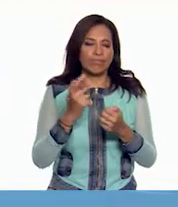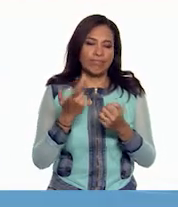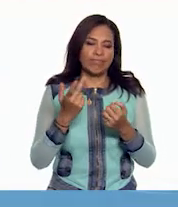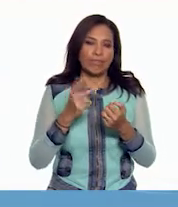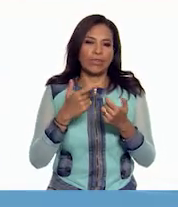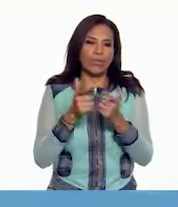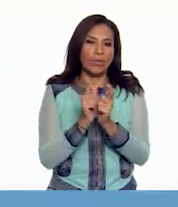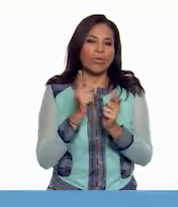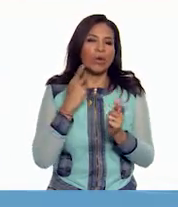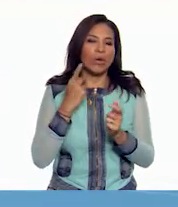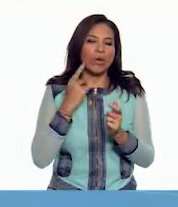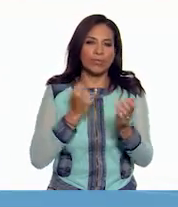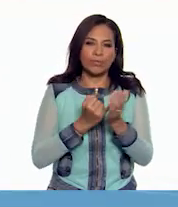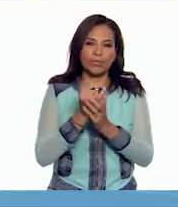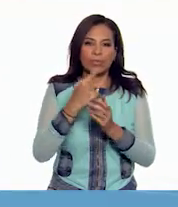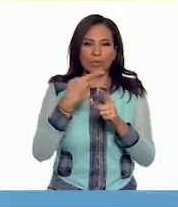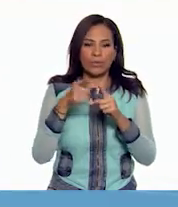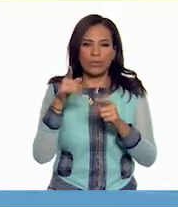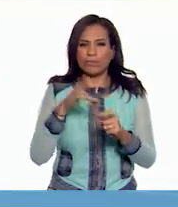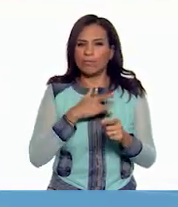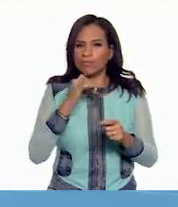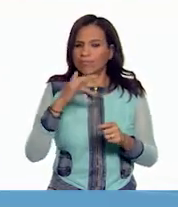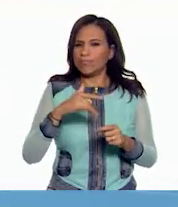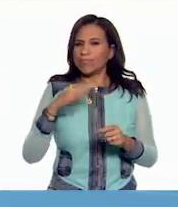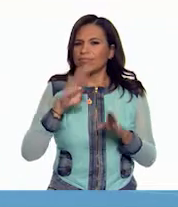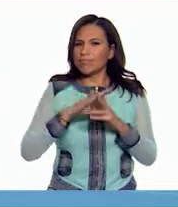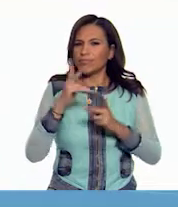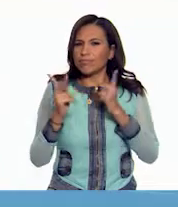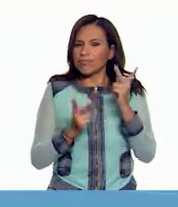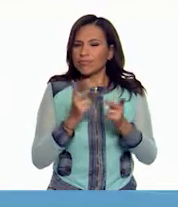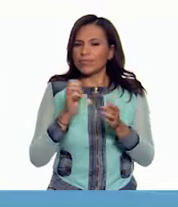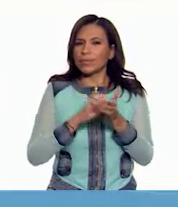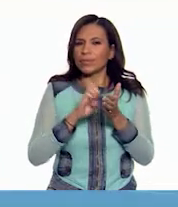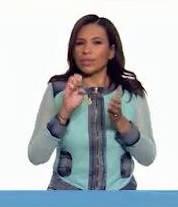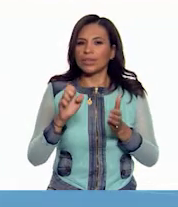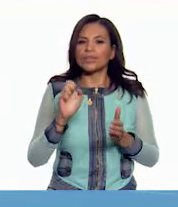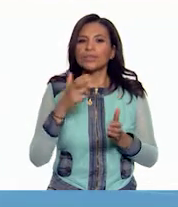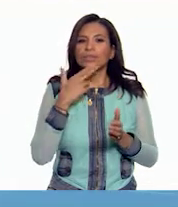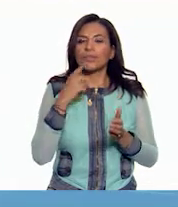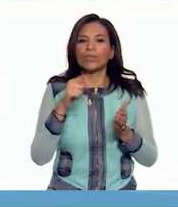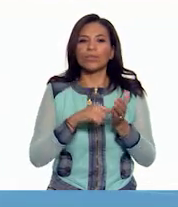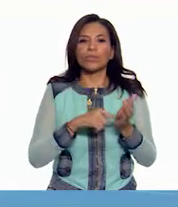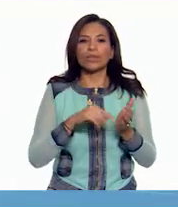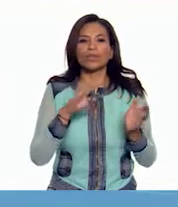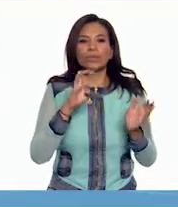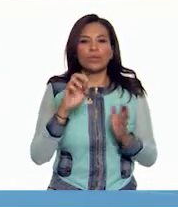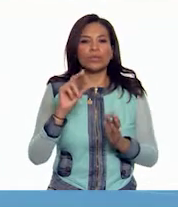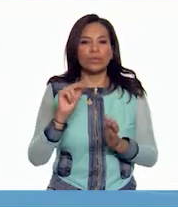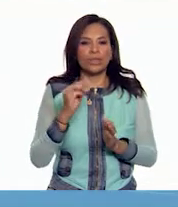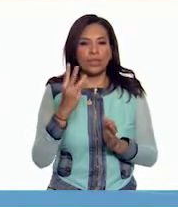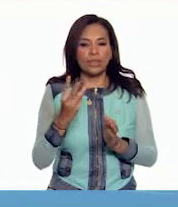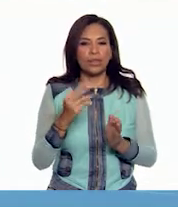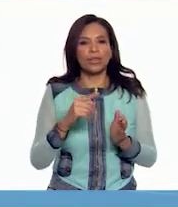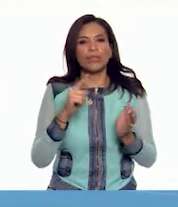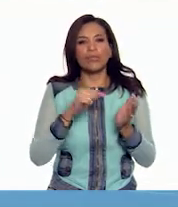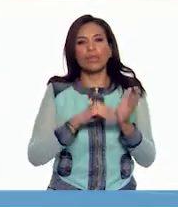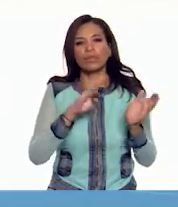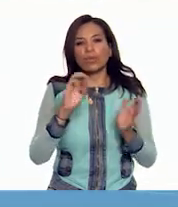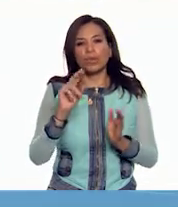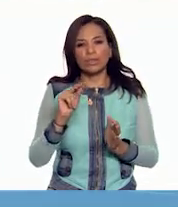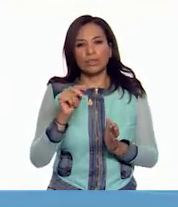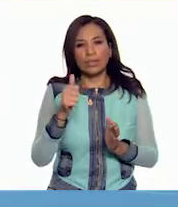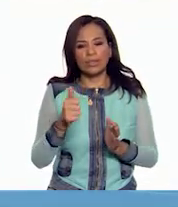entidades comenzaron a ser cuestionados. Por ejemplo, en Chihuahua en 1983 y 1986